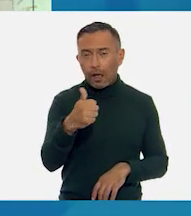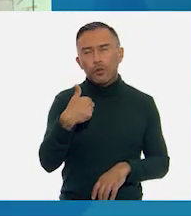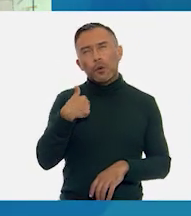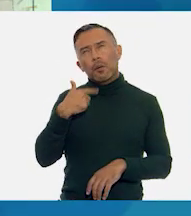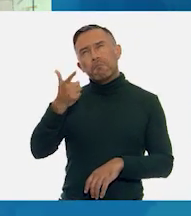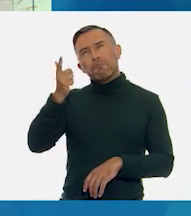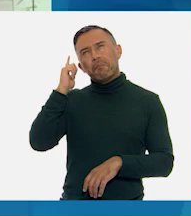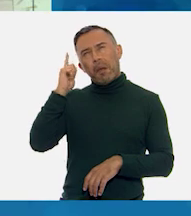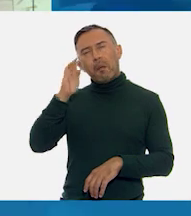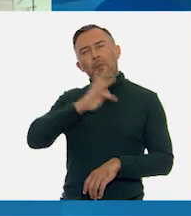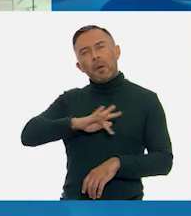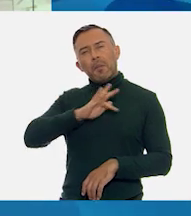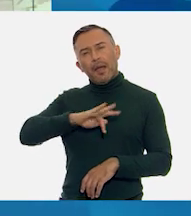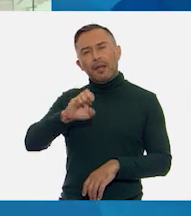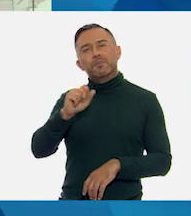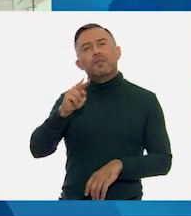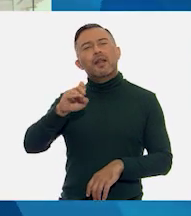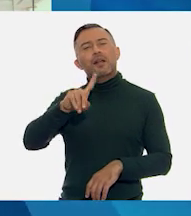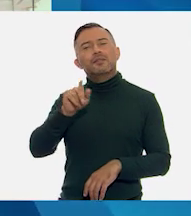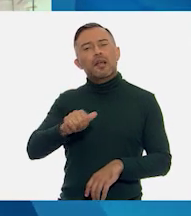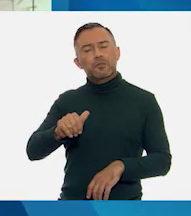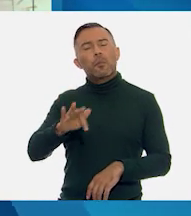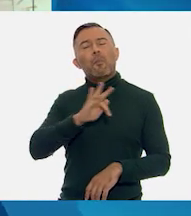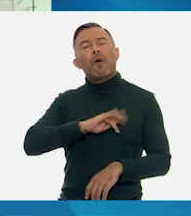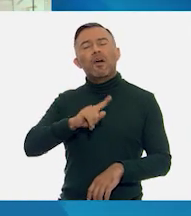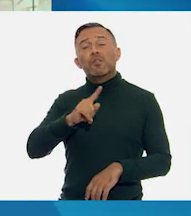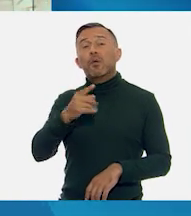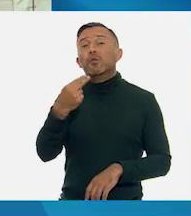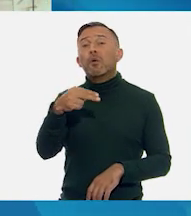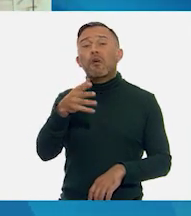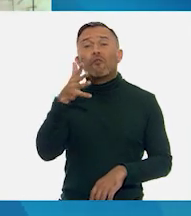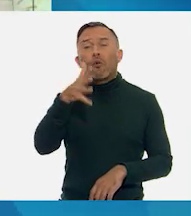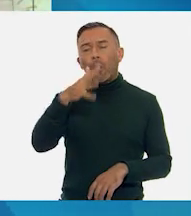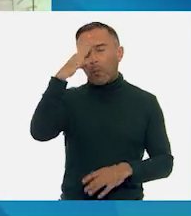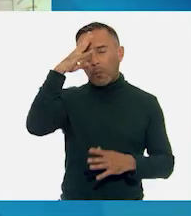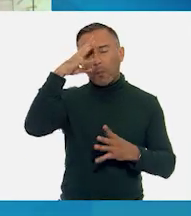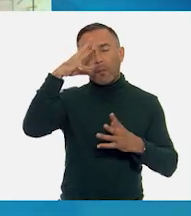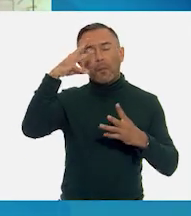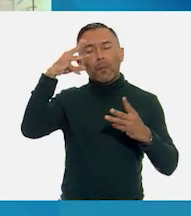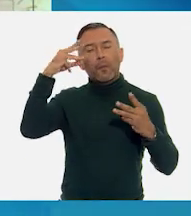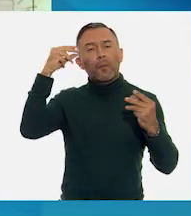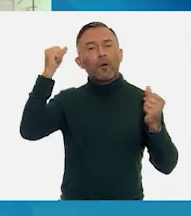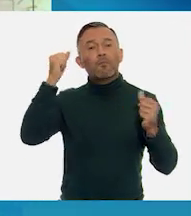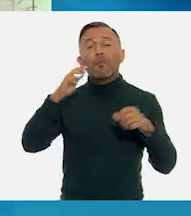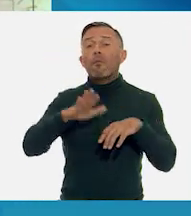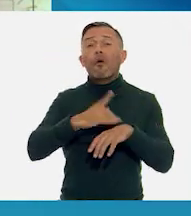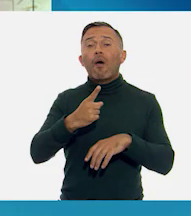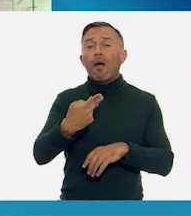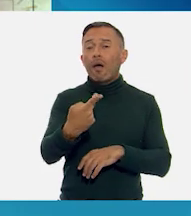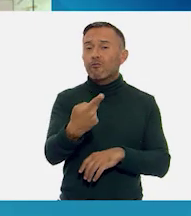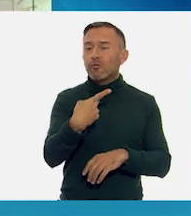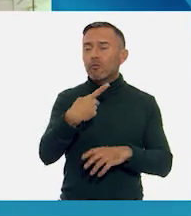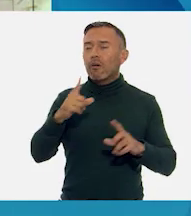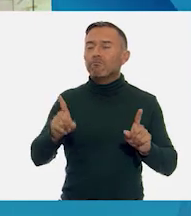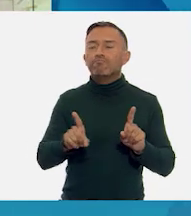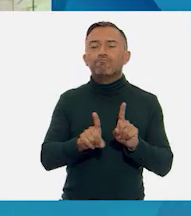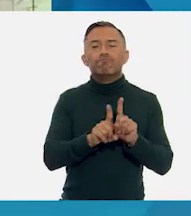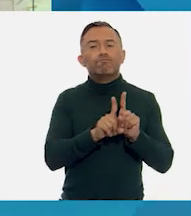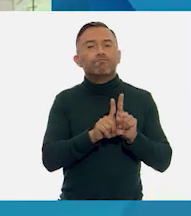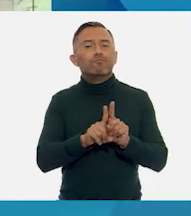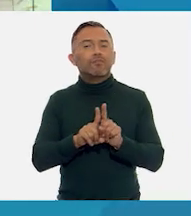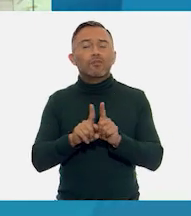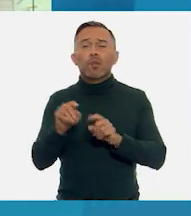olvidarás. Porque seremos una danza en la colina